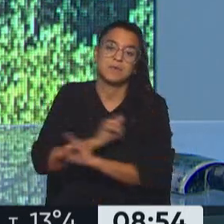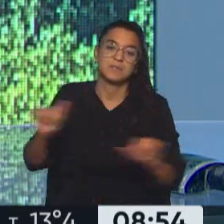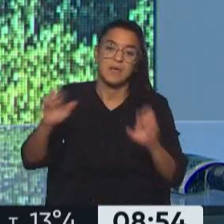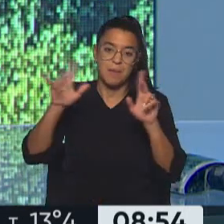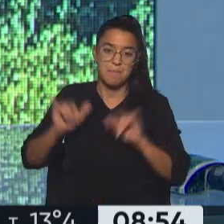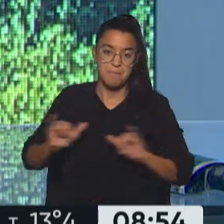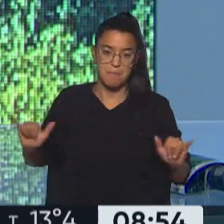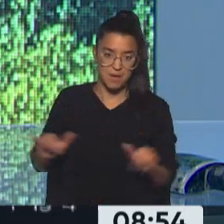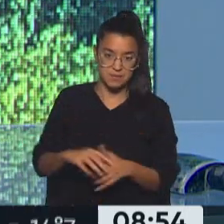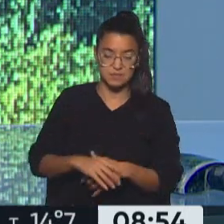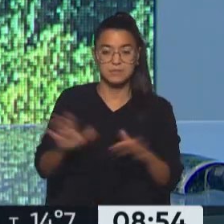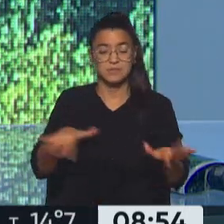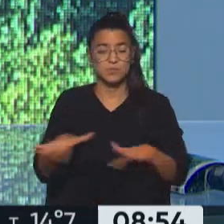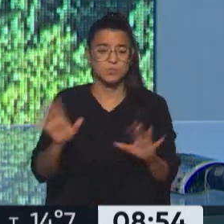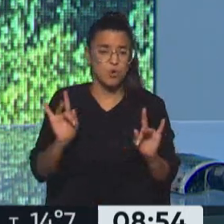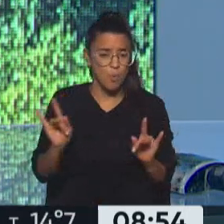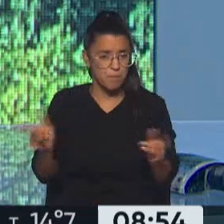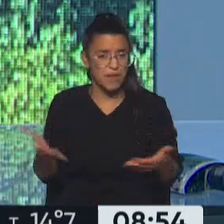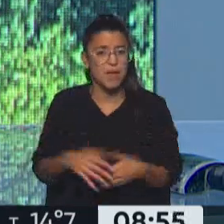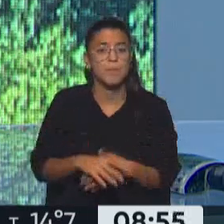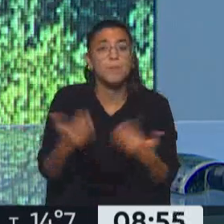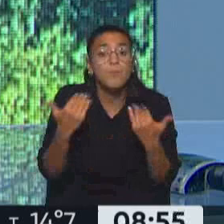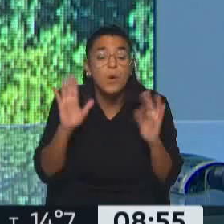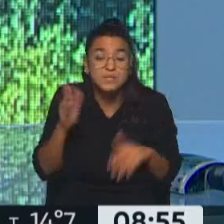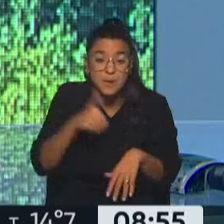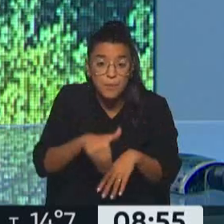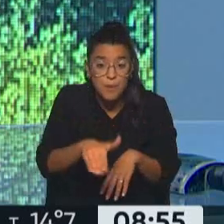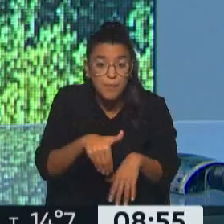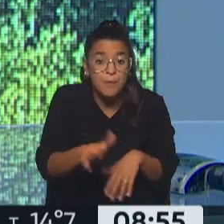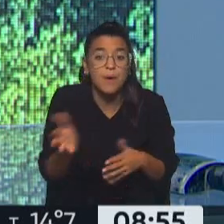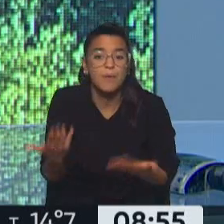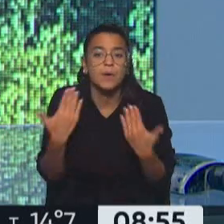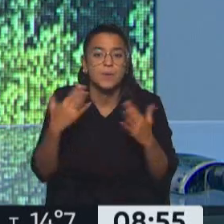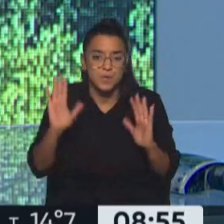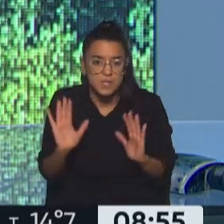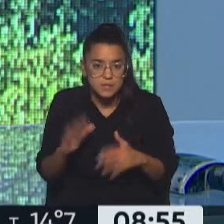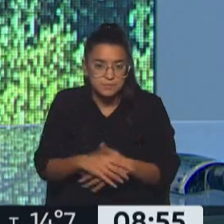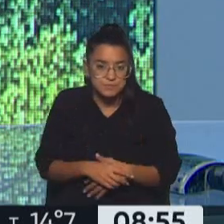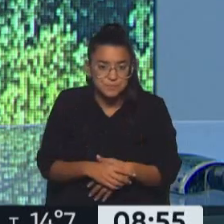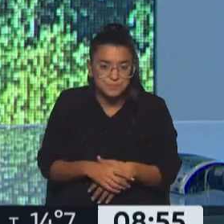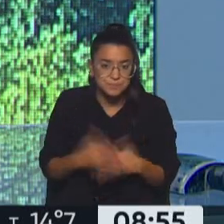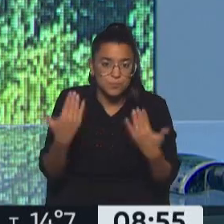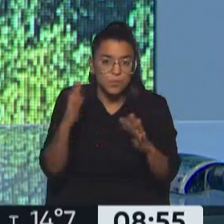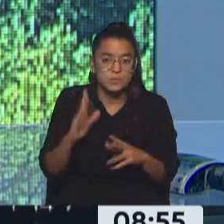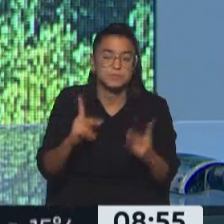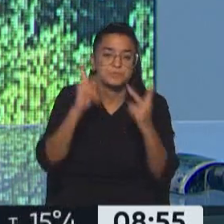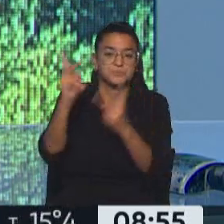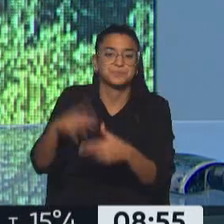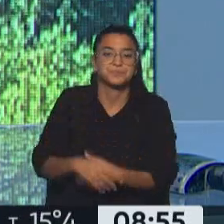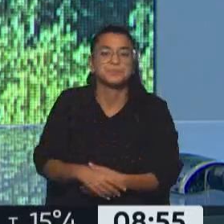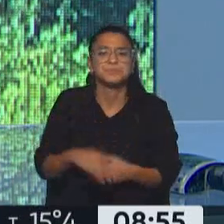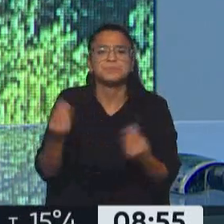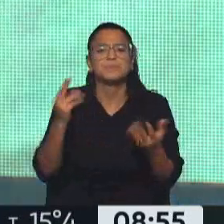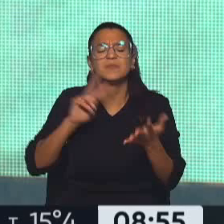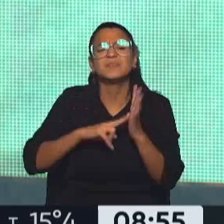estar en esta situación tan complicada de guerra. Así que, bueno, quizás en los próximos días, semanas, pueda darse... ¿Qué significaría para el